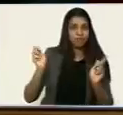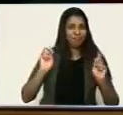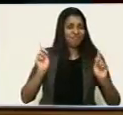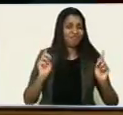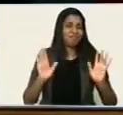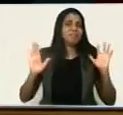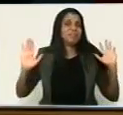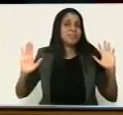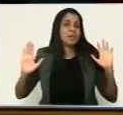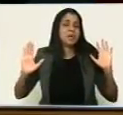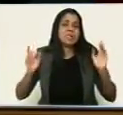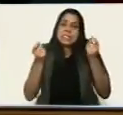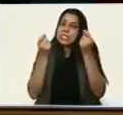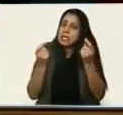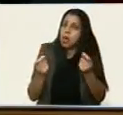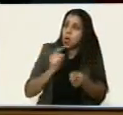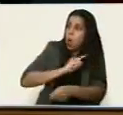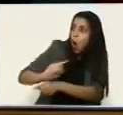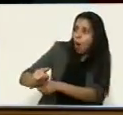No, no, no obligamos a nadie.